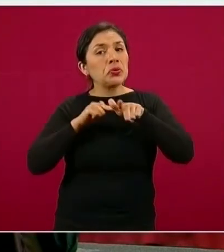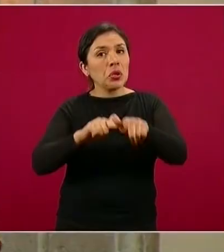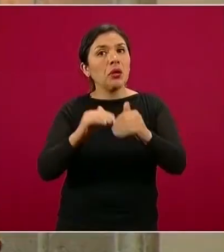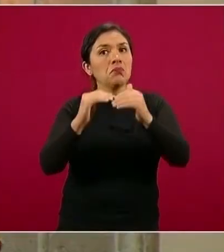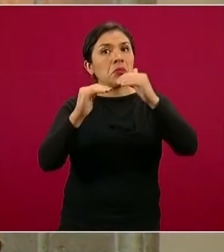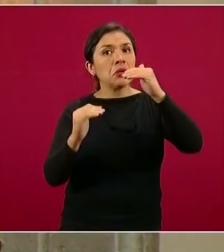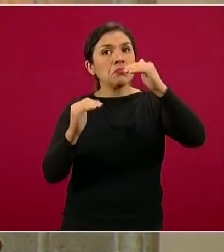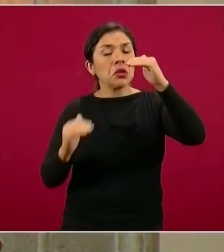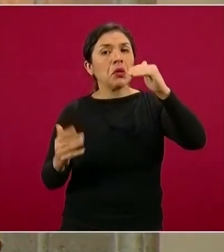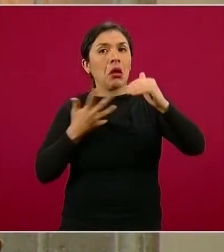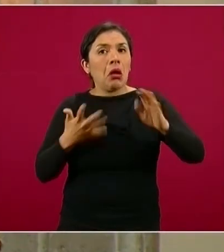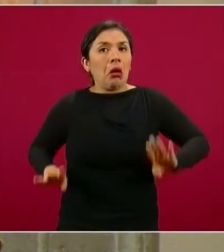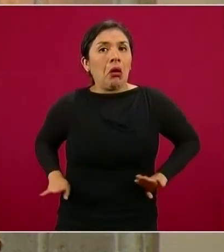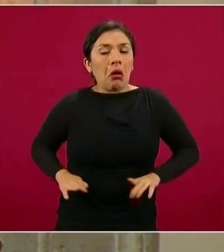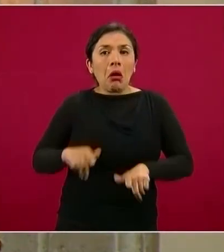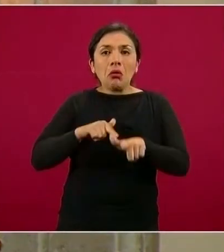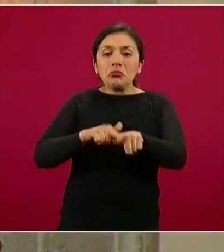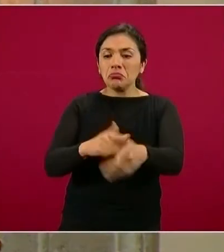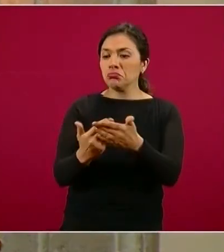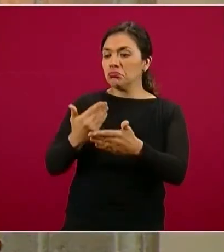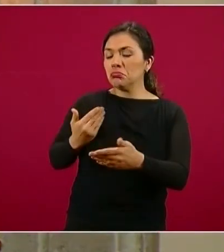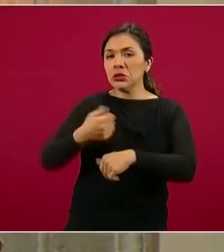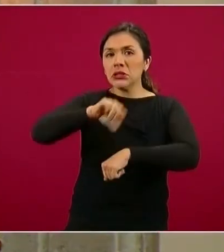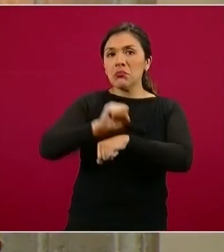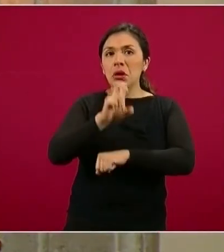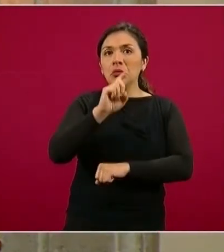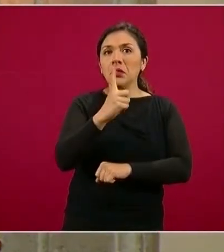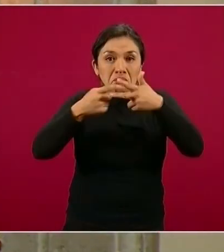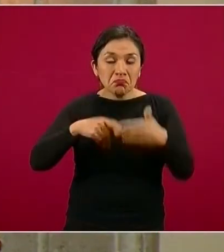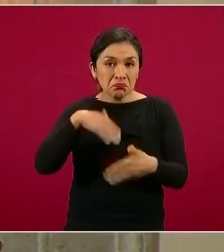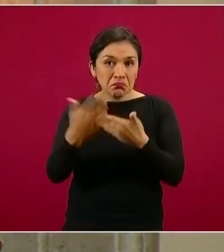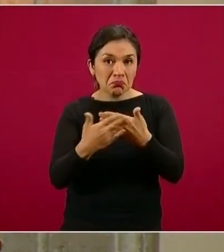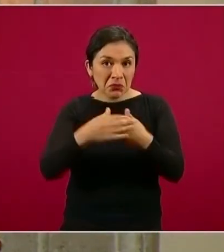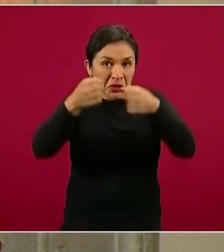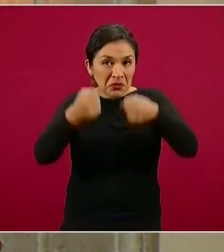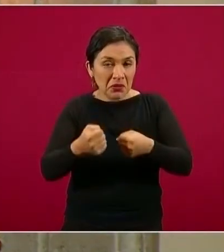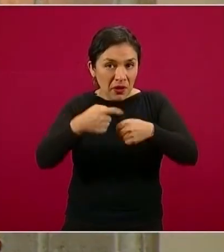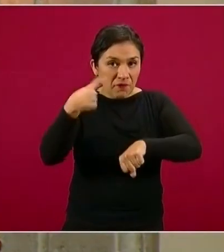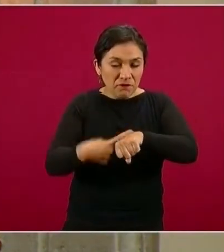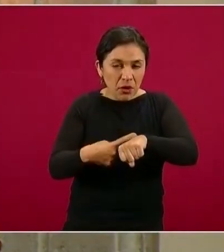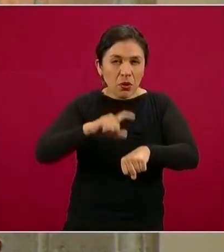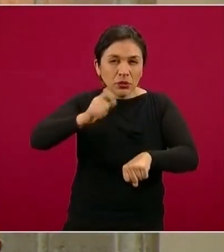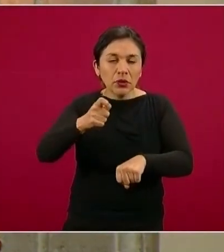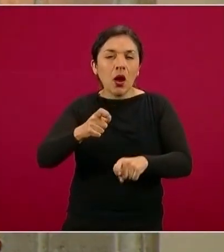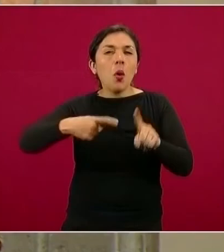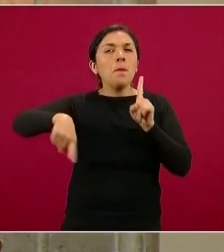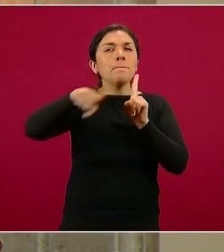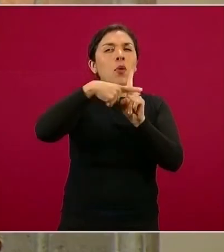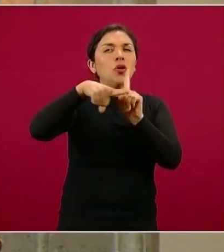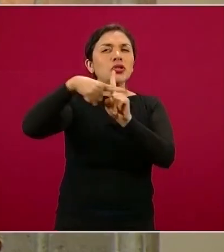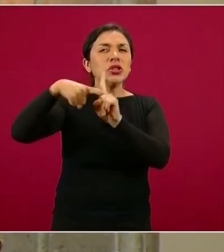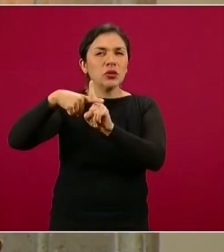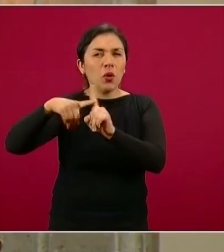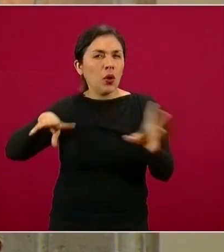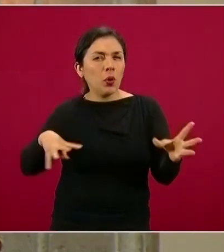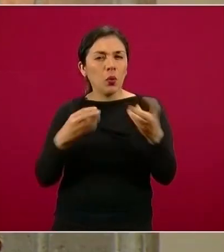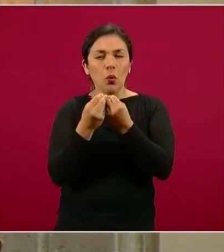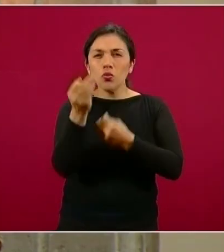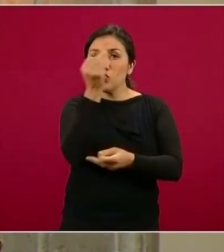77.646, al sumarse otros 483 defunciones. Noticias TVT.